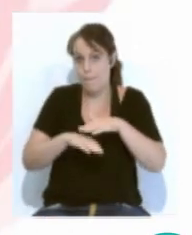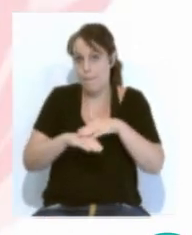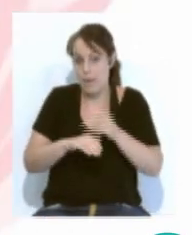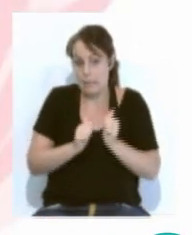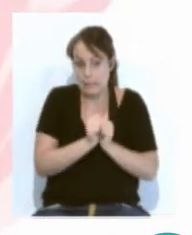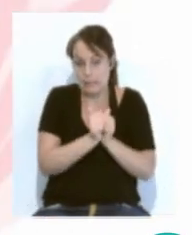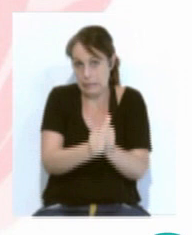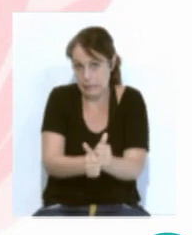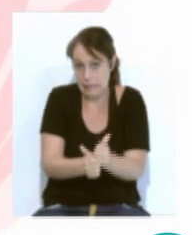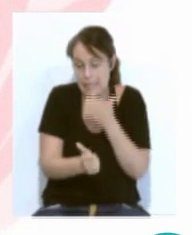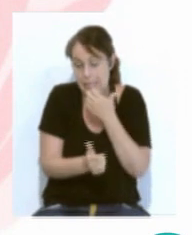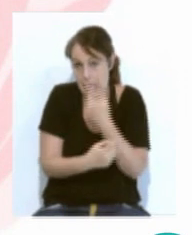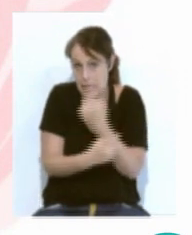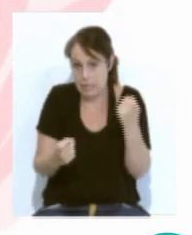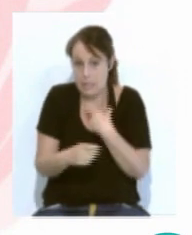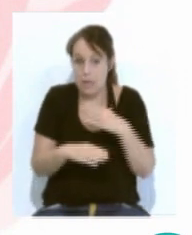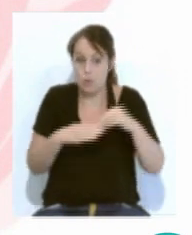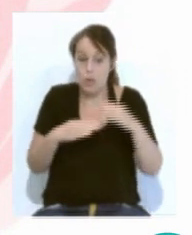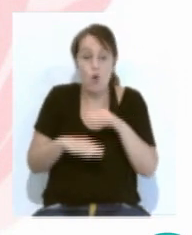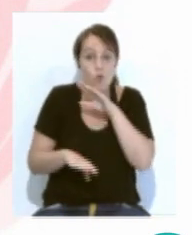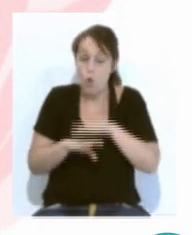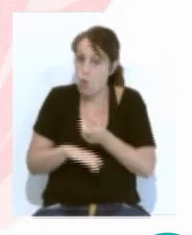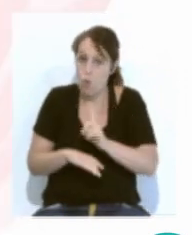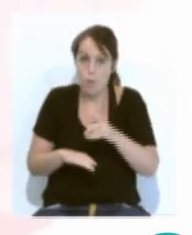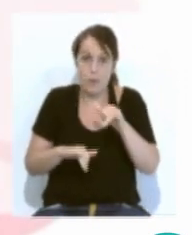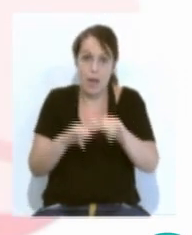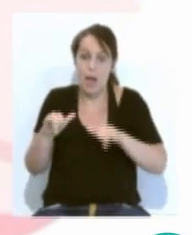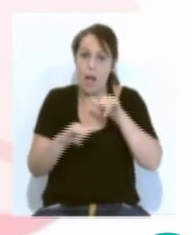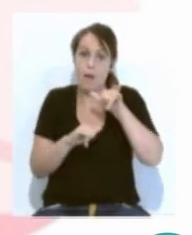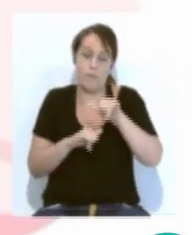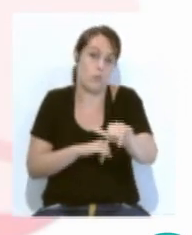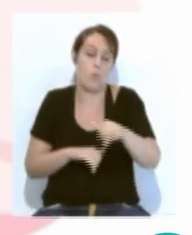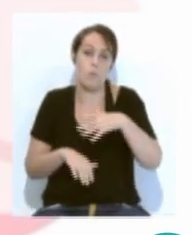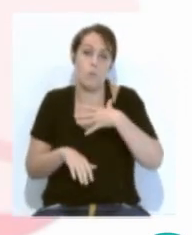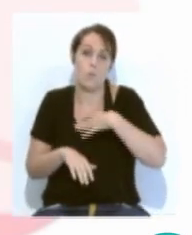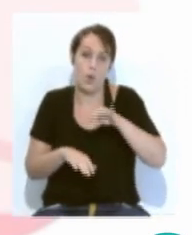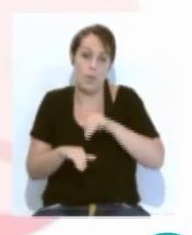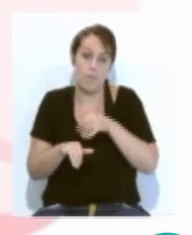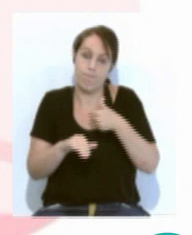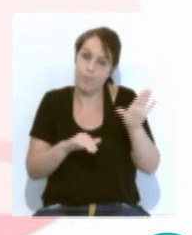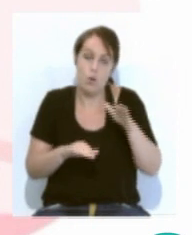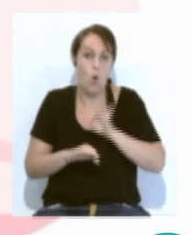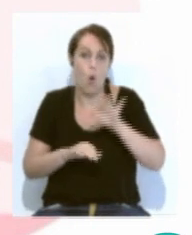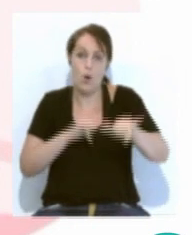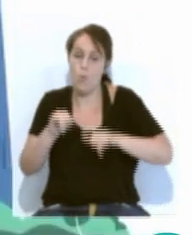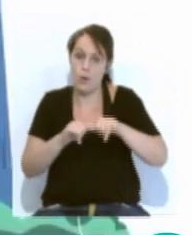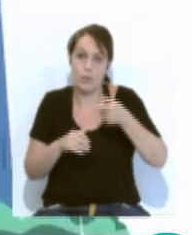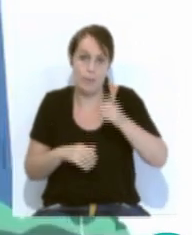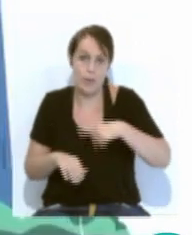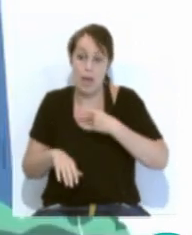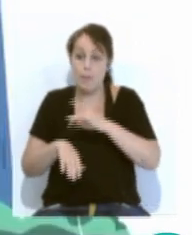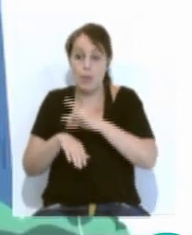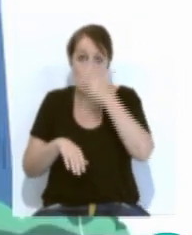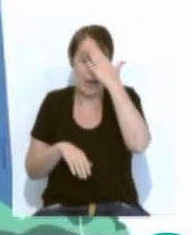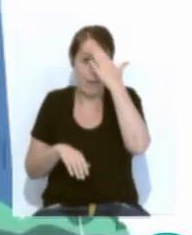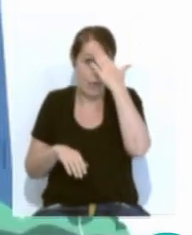viajero que no cumpla con estas medidas podrá ser expulsado del avión y del aeropuerto. En cualquier caso, es aconsejable visitar al médico